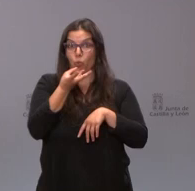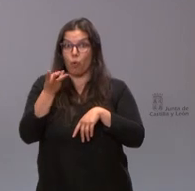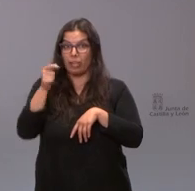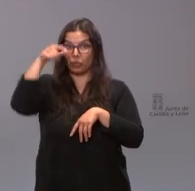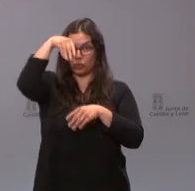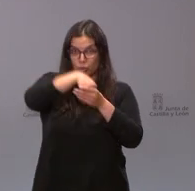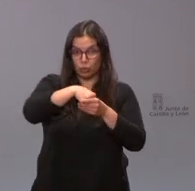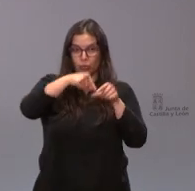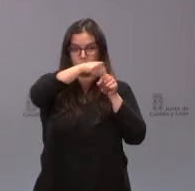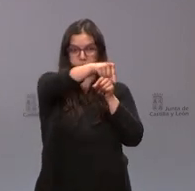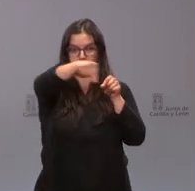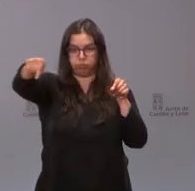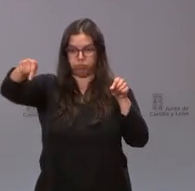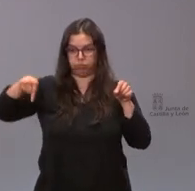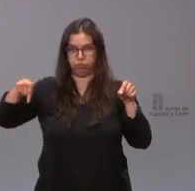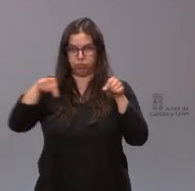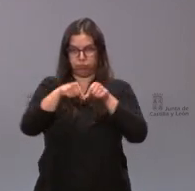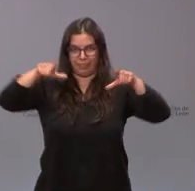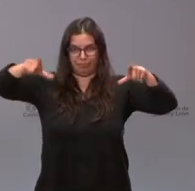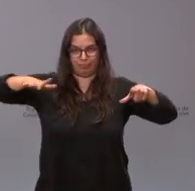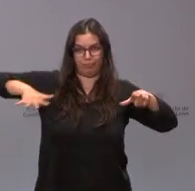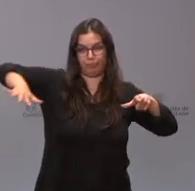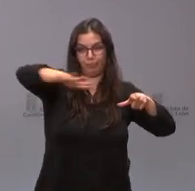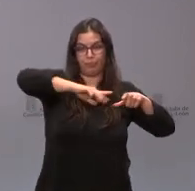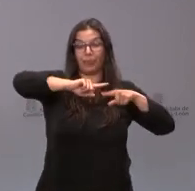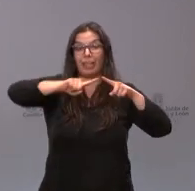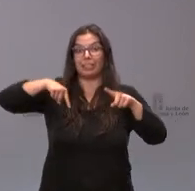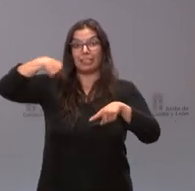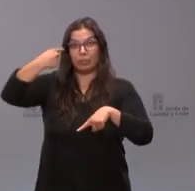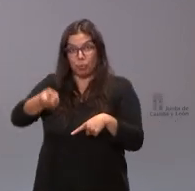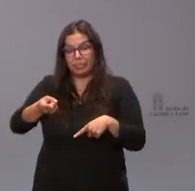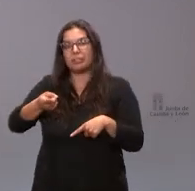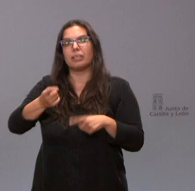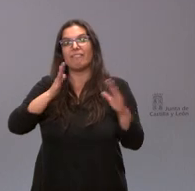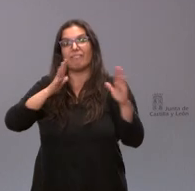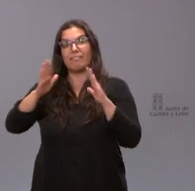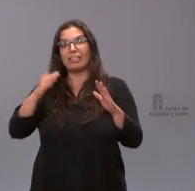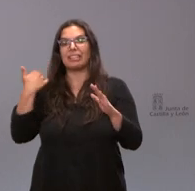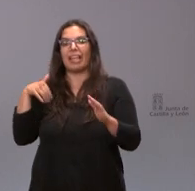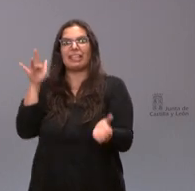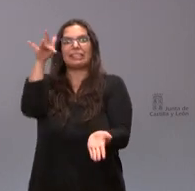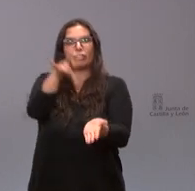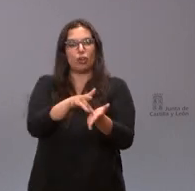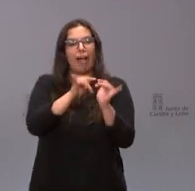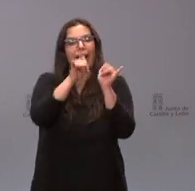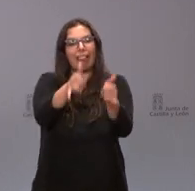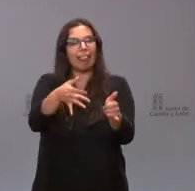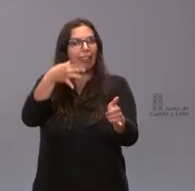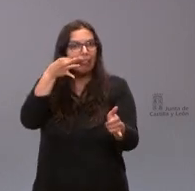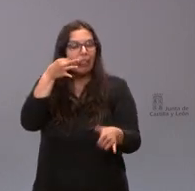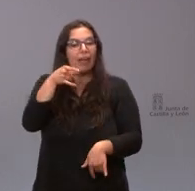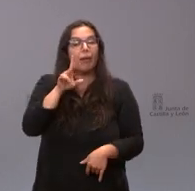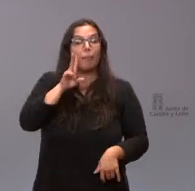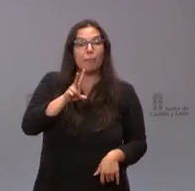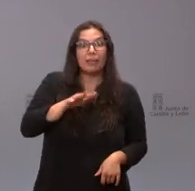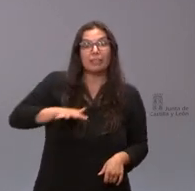interior del perímetro en la fase posterior ya se entra dentro del terreno y se aprecia que una parte